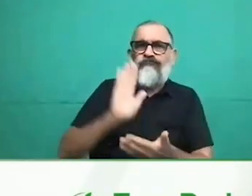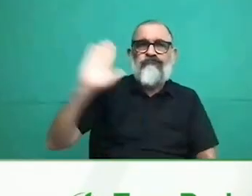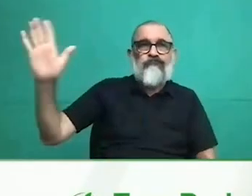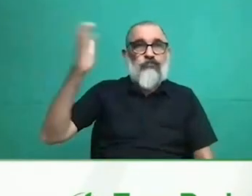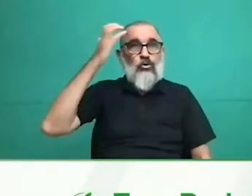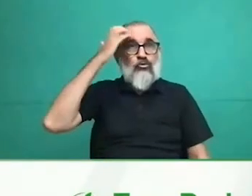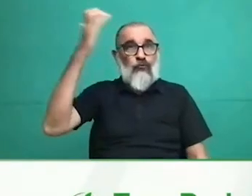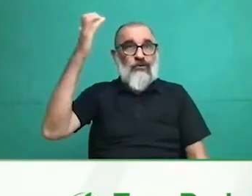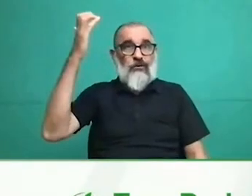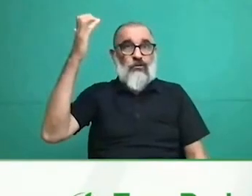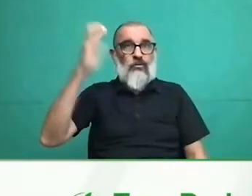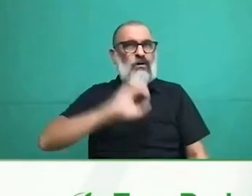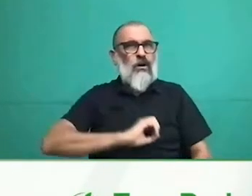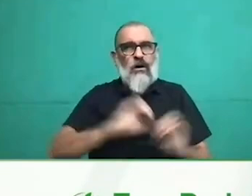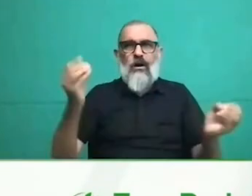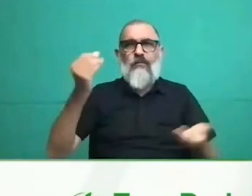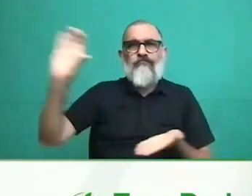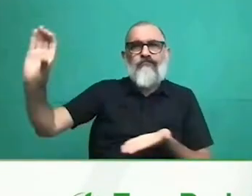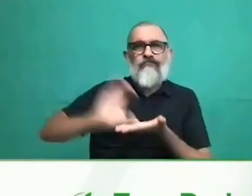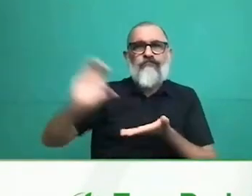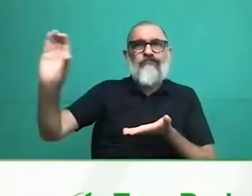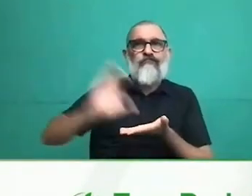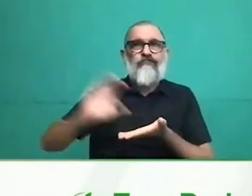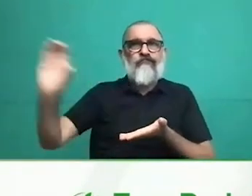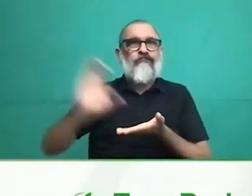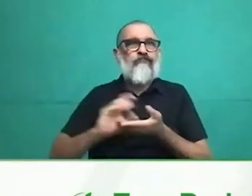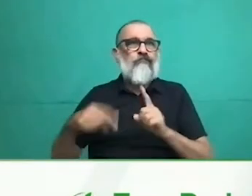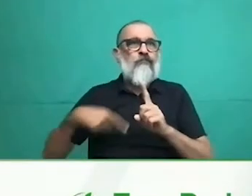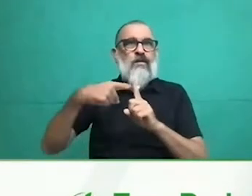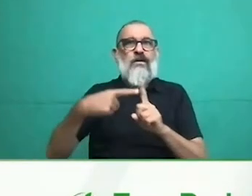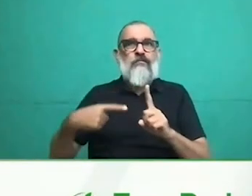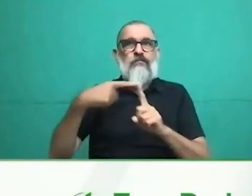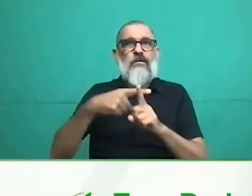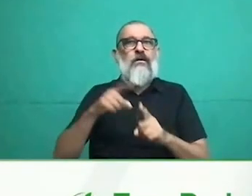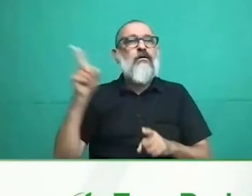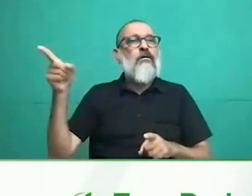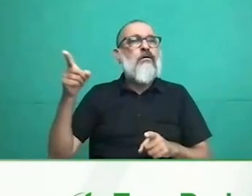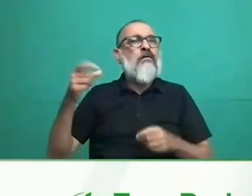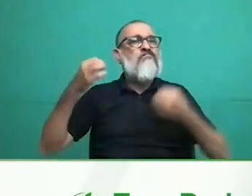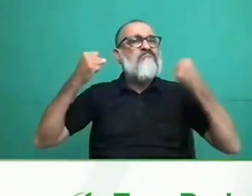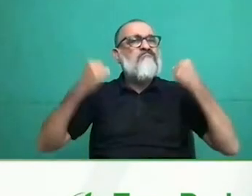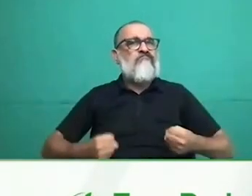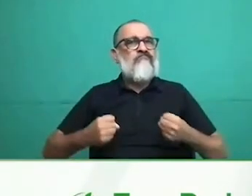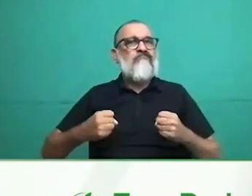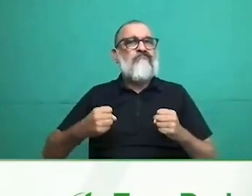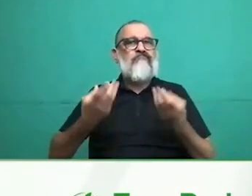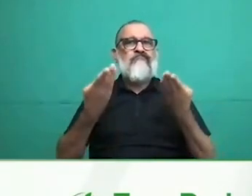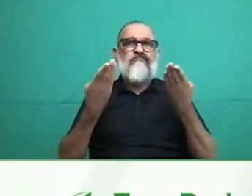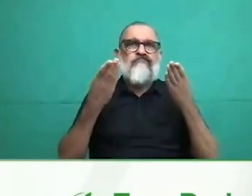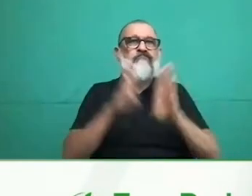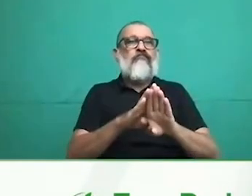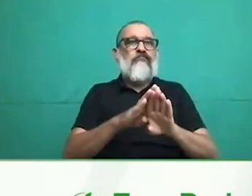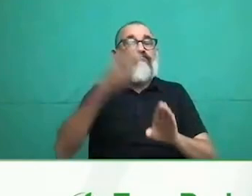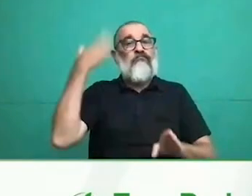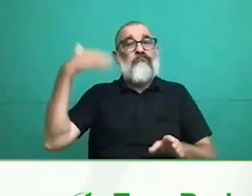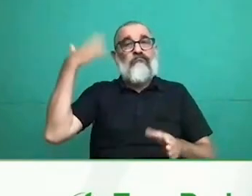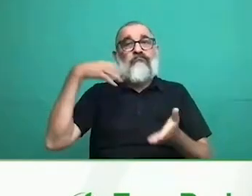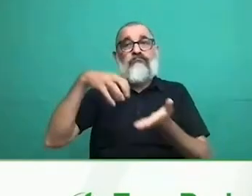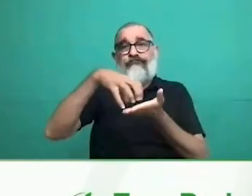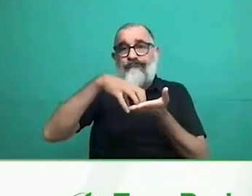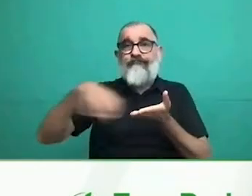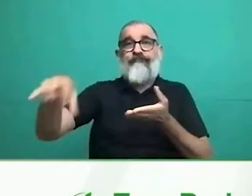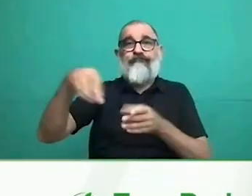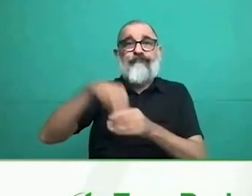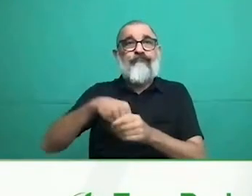que los conflictos no las manden otra vez, con el entorno no las manden otra vez a una situación de institucionalización. Y entonces